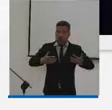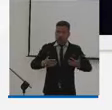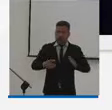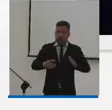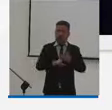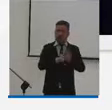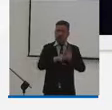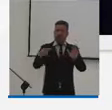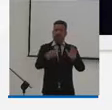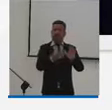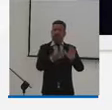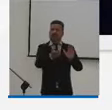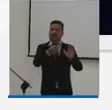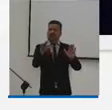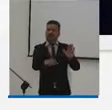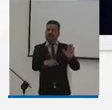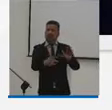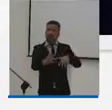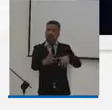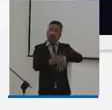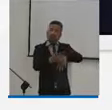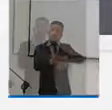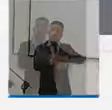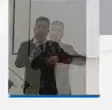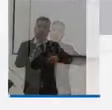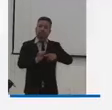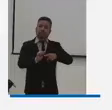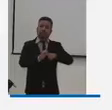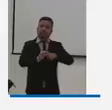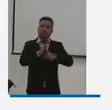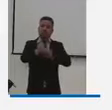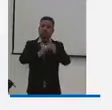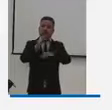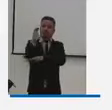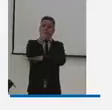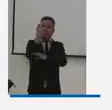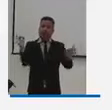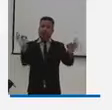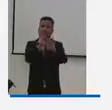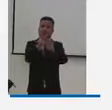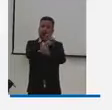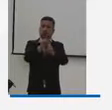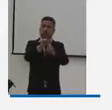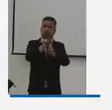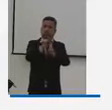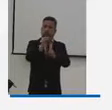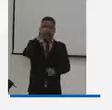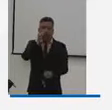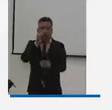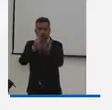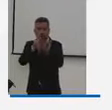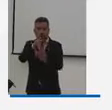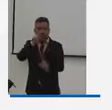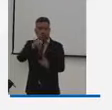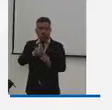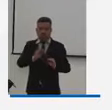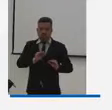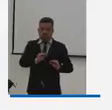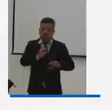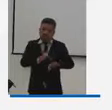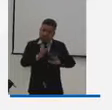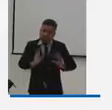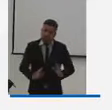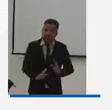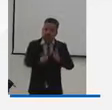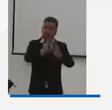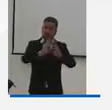Con esta ley, ¿qué queremos? Queremos incentivar el deporte en Colombia, darle un enfoque social y pedagógico para el